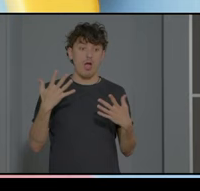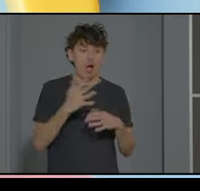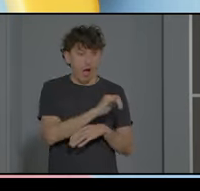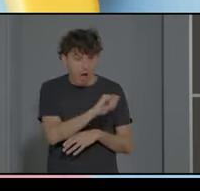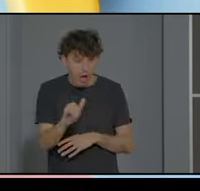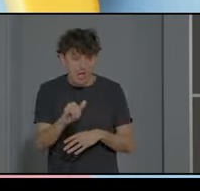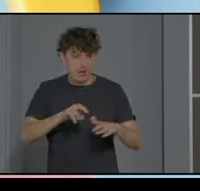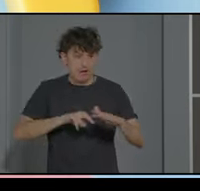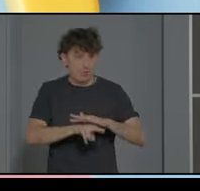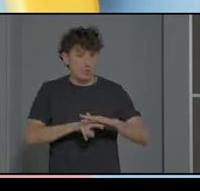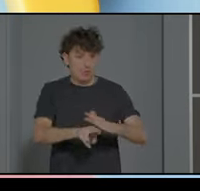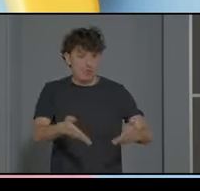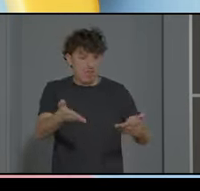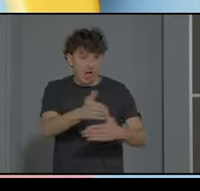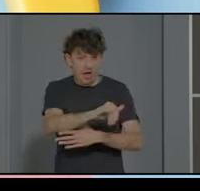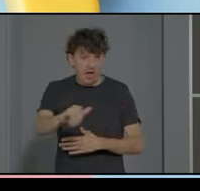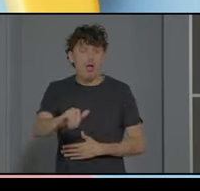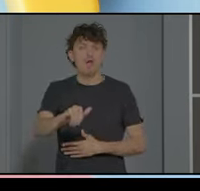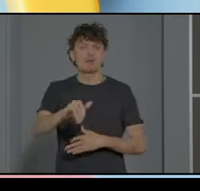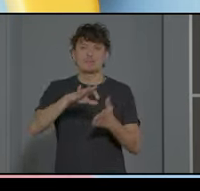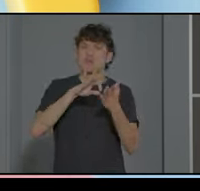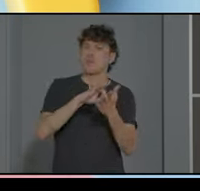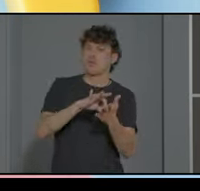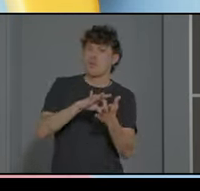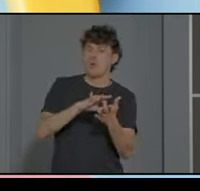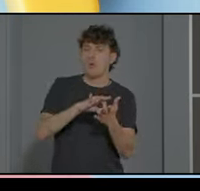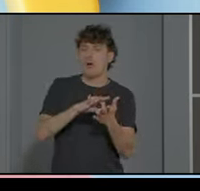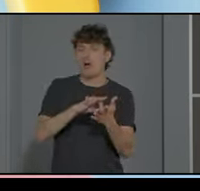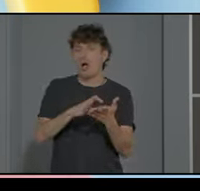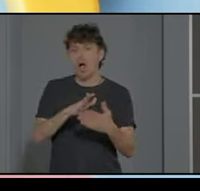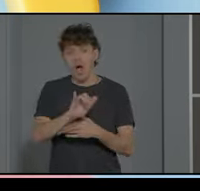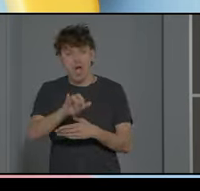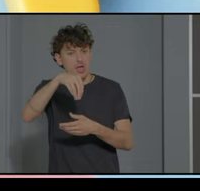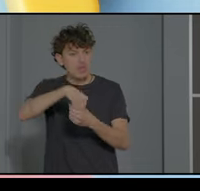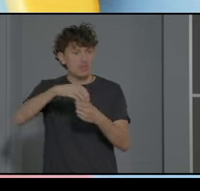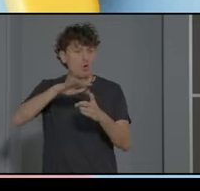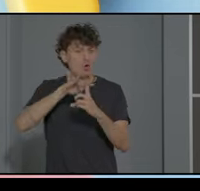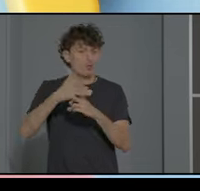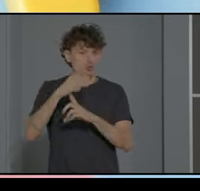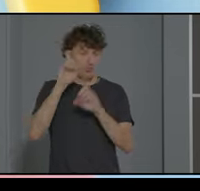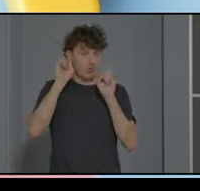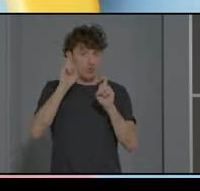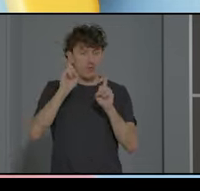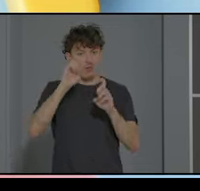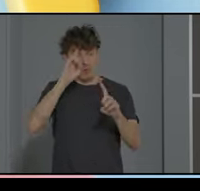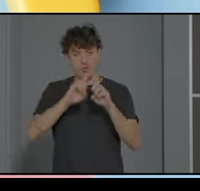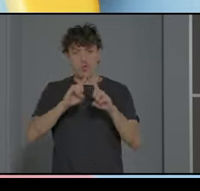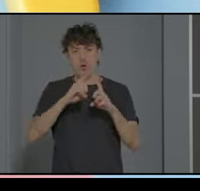y los servicios disponibles en el contexto educativo para dar respuesta a lo alumnado con TEA.